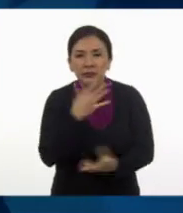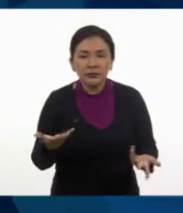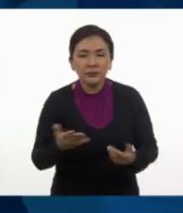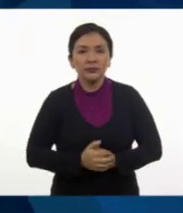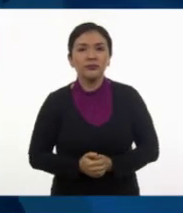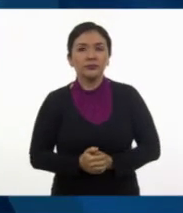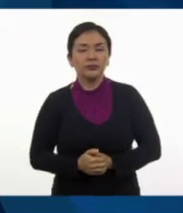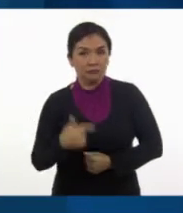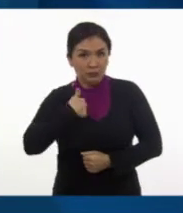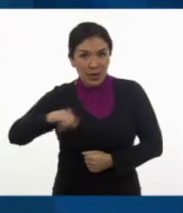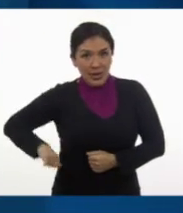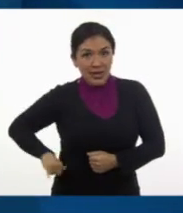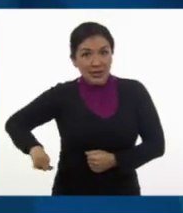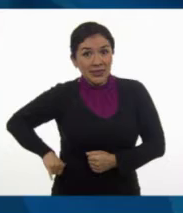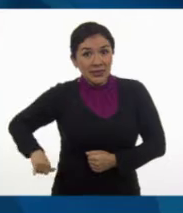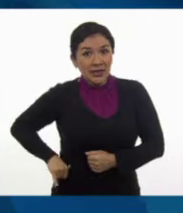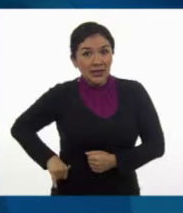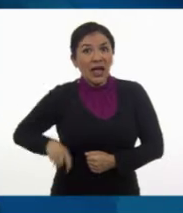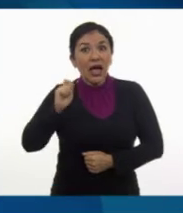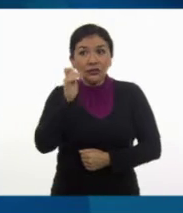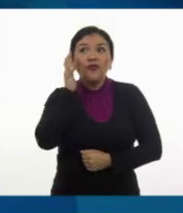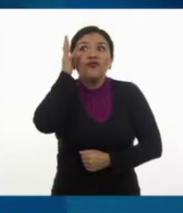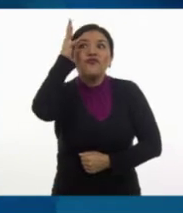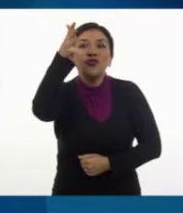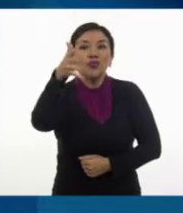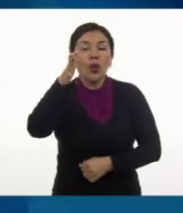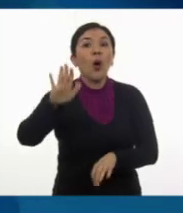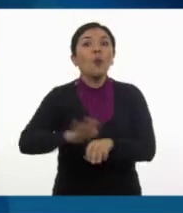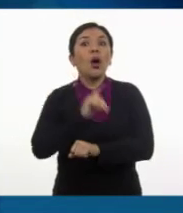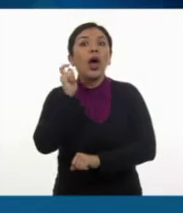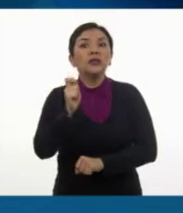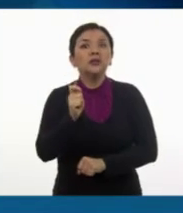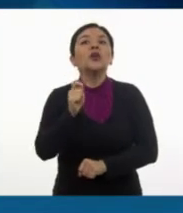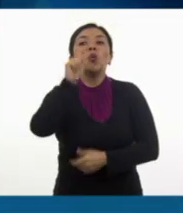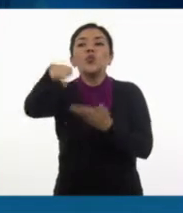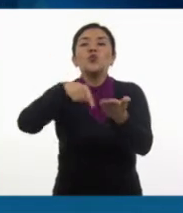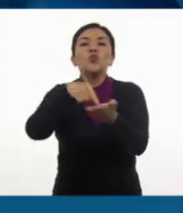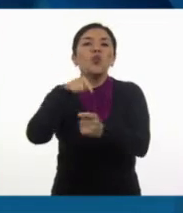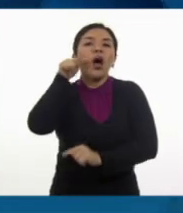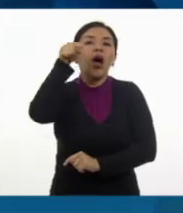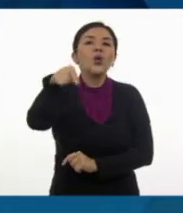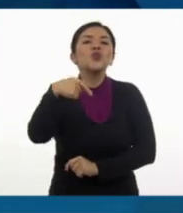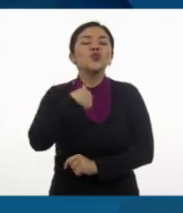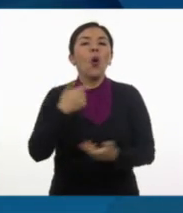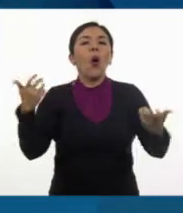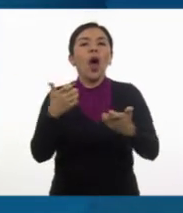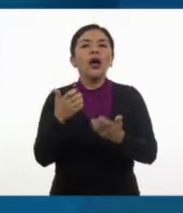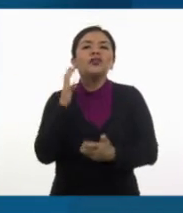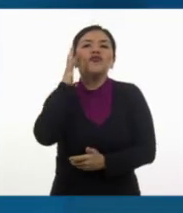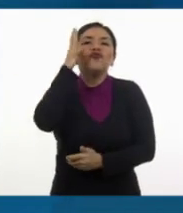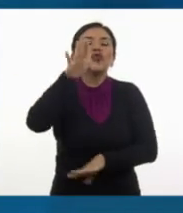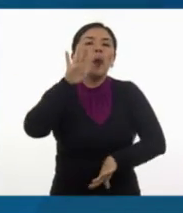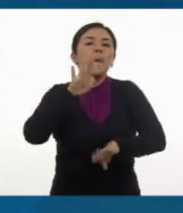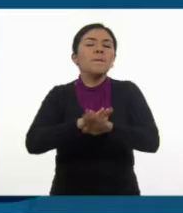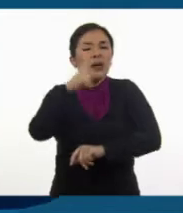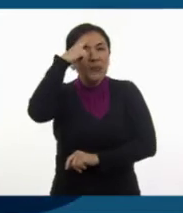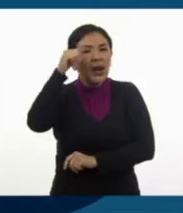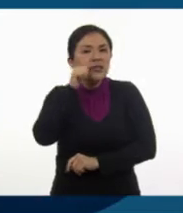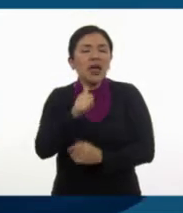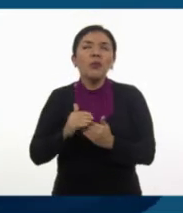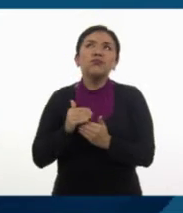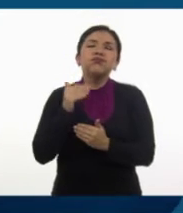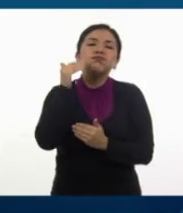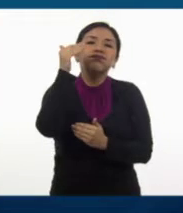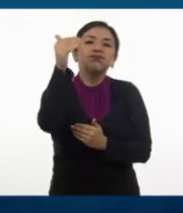Me interesa el futuro, porque es el sitio donde voy a pasar el resto de mi vida.